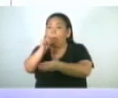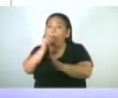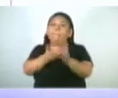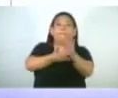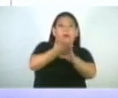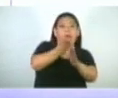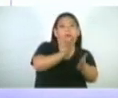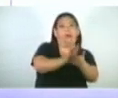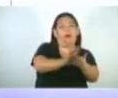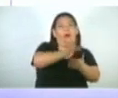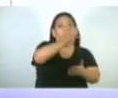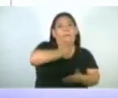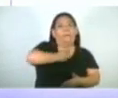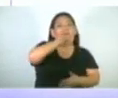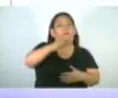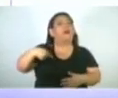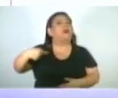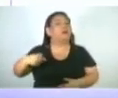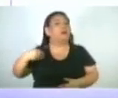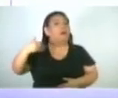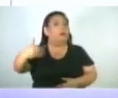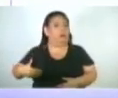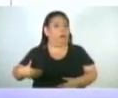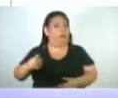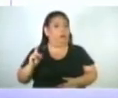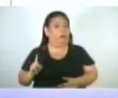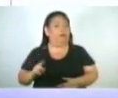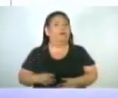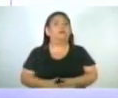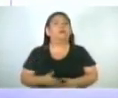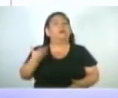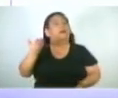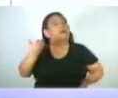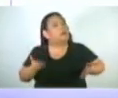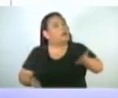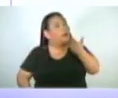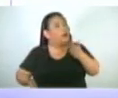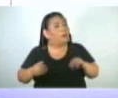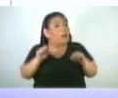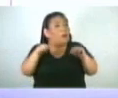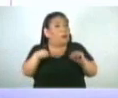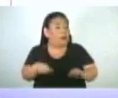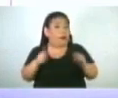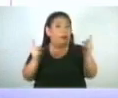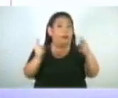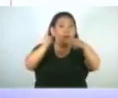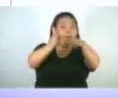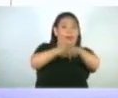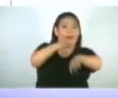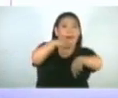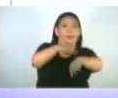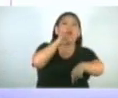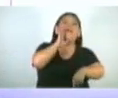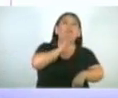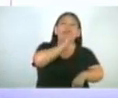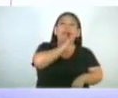la mensualidad para el próximo año. Además, se refirió a la posibilidad que el bachillerato general sea de tres.